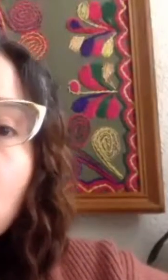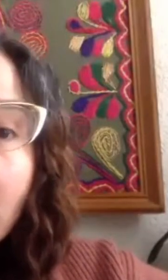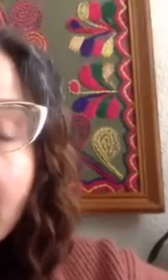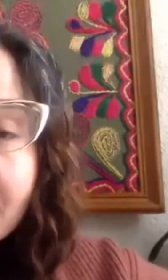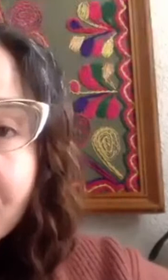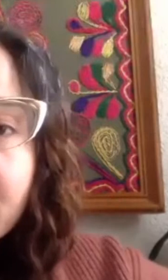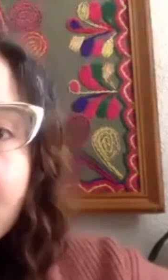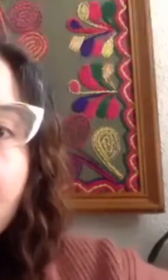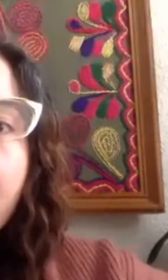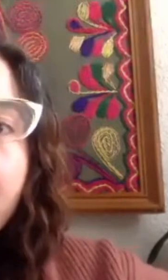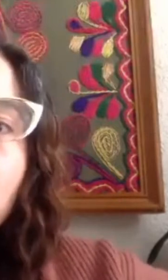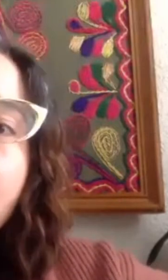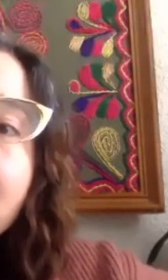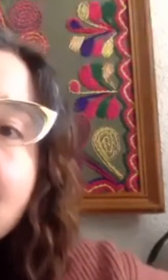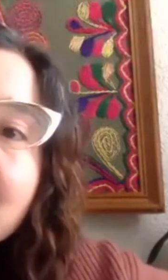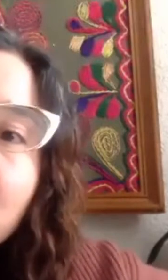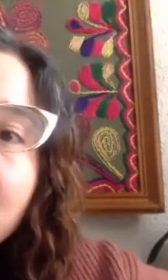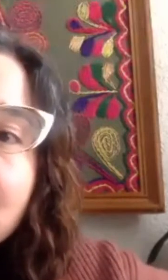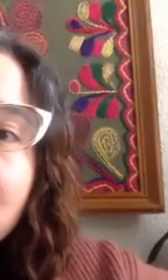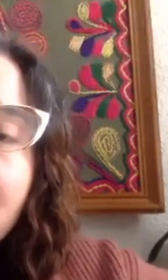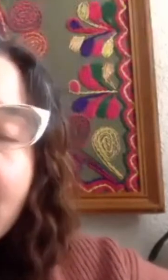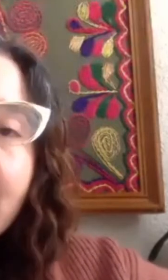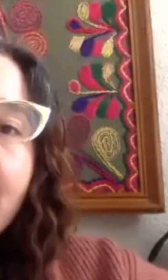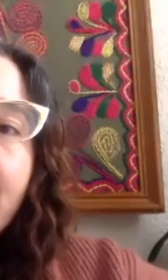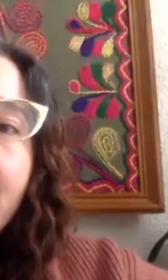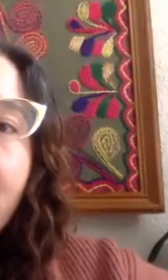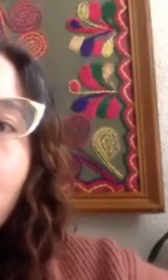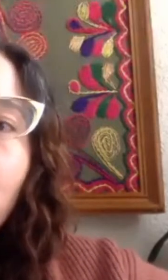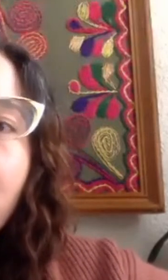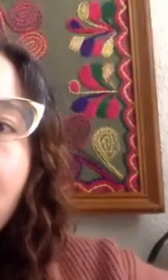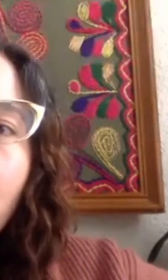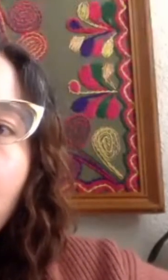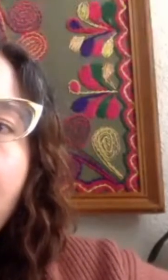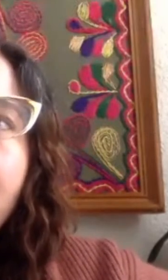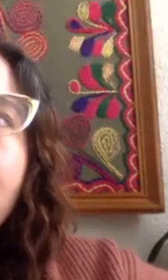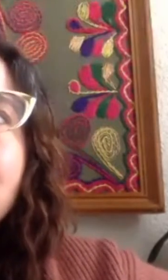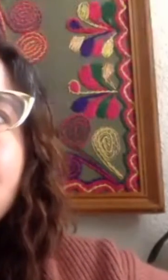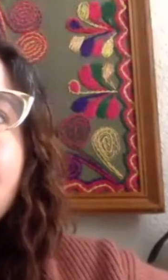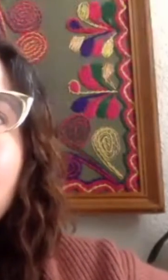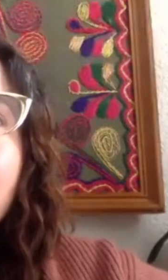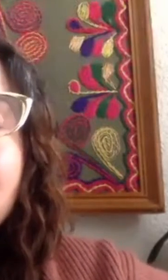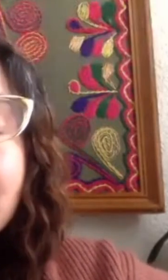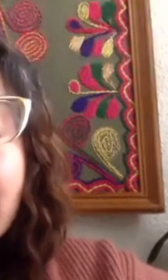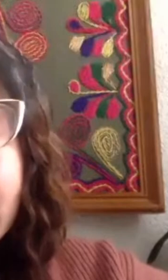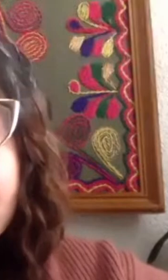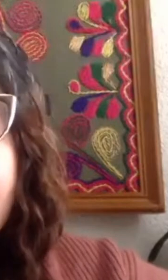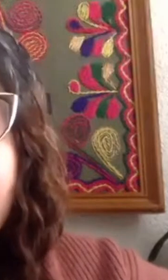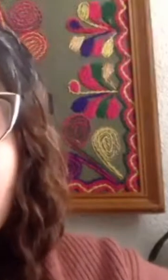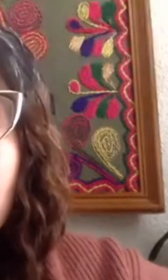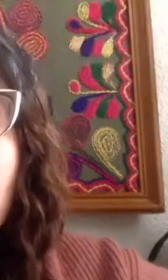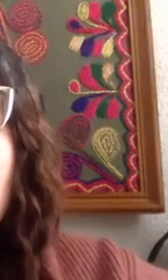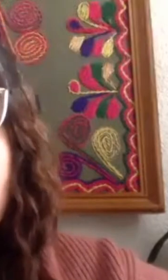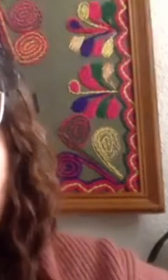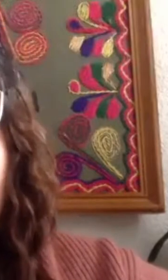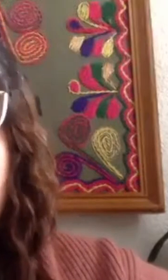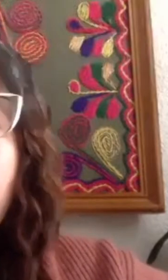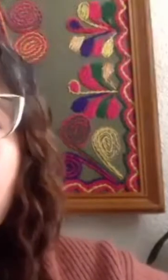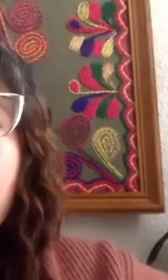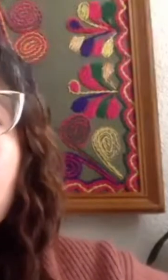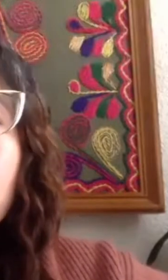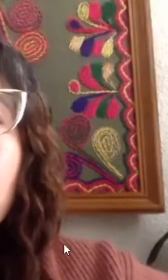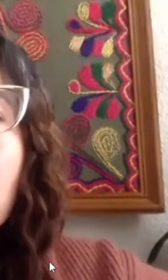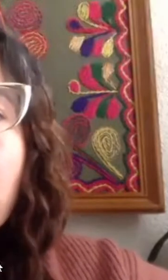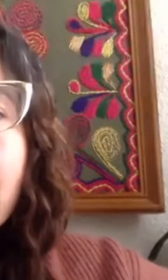difusión cultural, es una de las acciones que abona a una de las intenciones centrales que el doctor Volki,